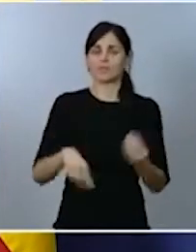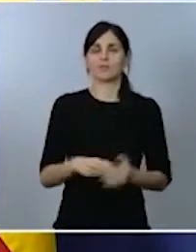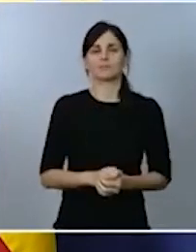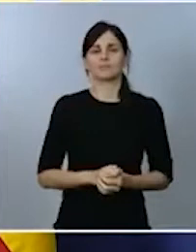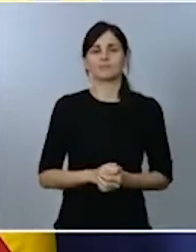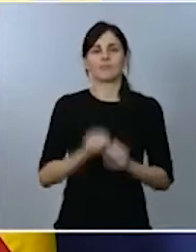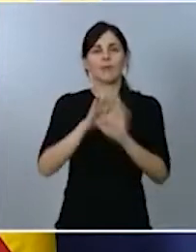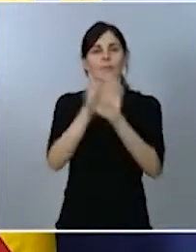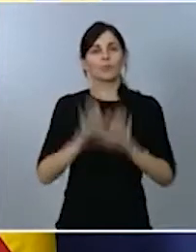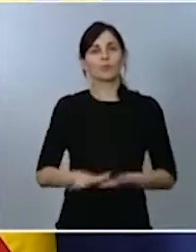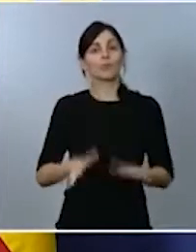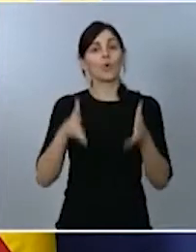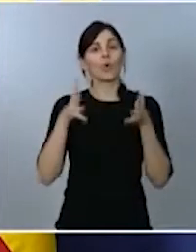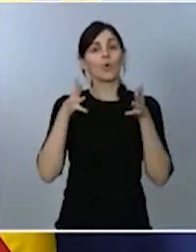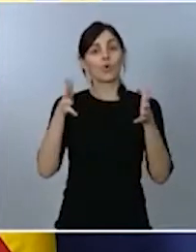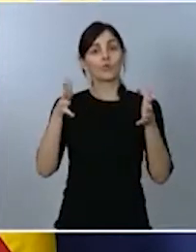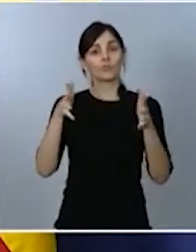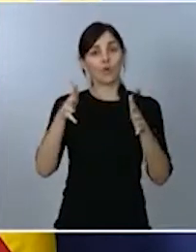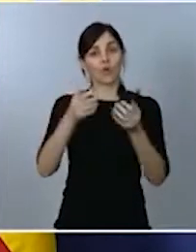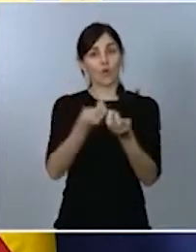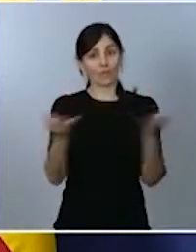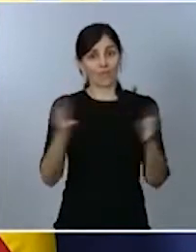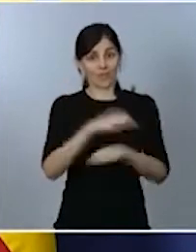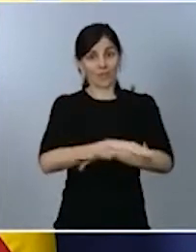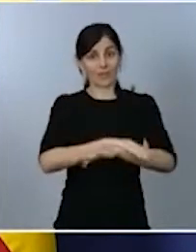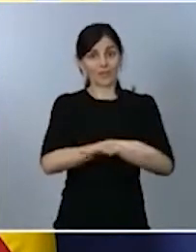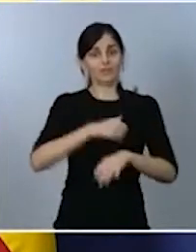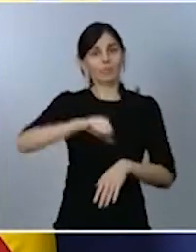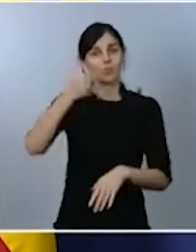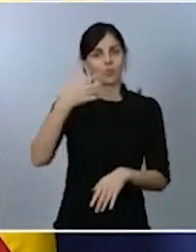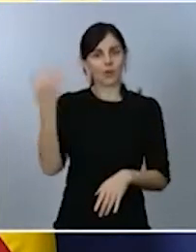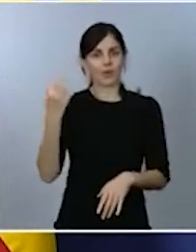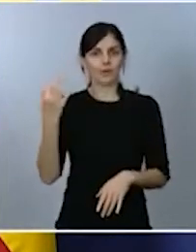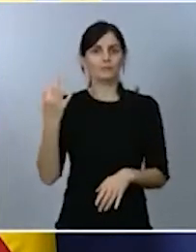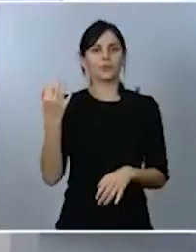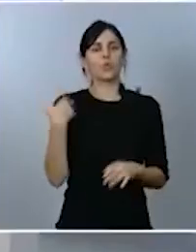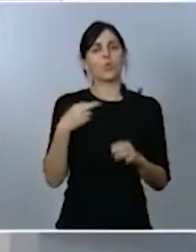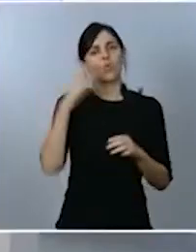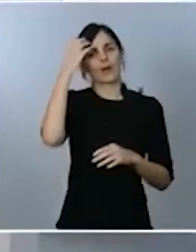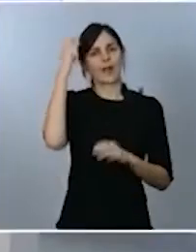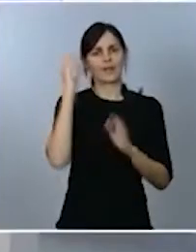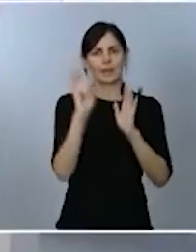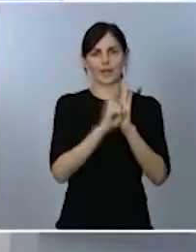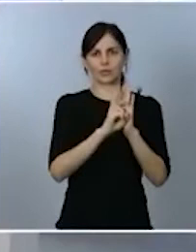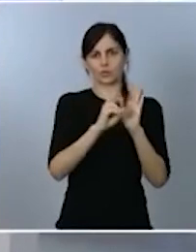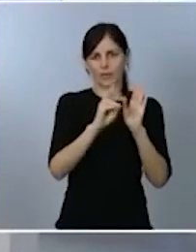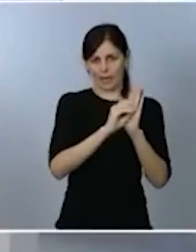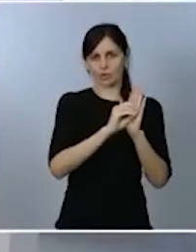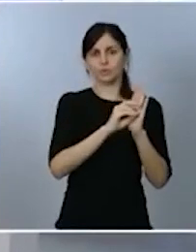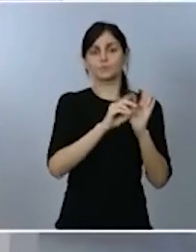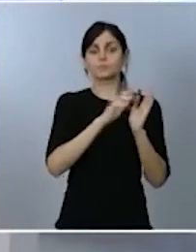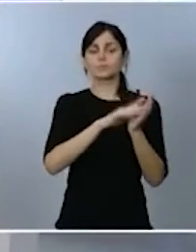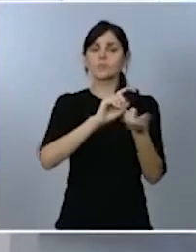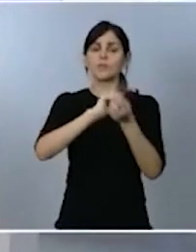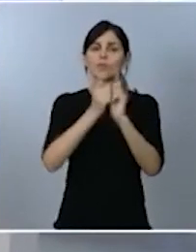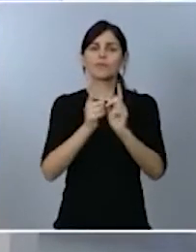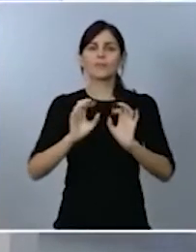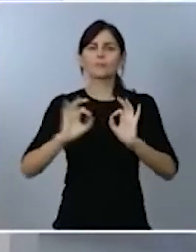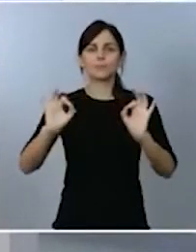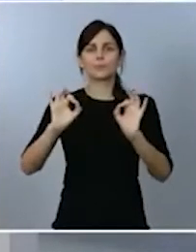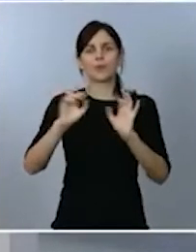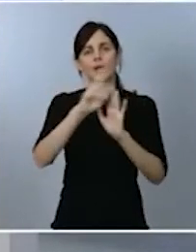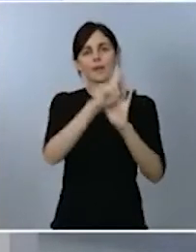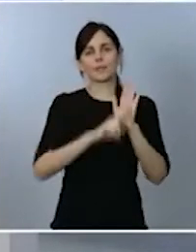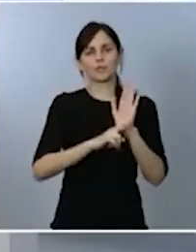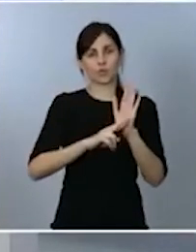un Real Decreto que incorpora al ordenamiento jurídico, de manera parcial, dos directivas europeas que afectan, una,